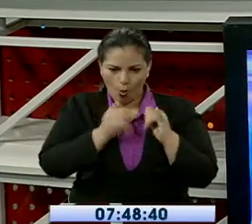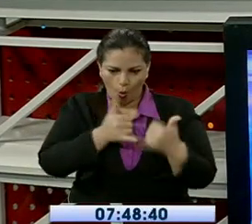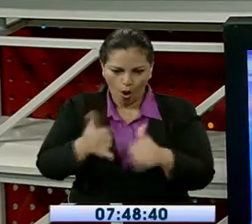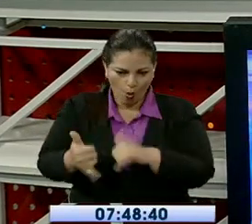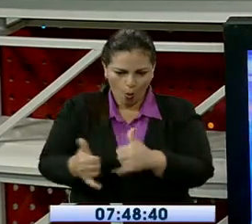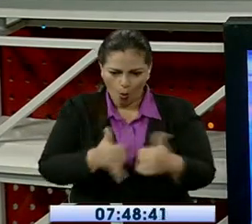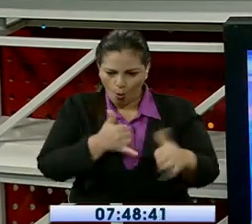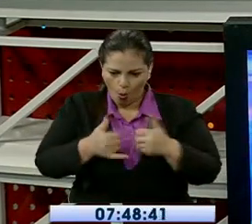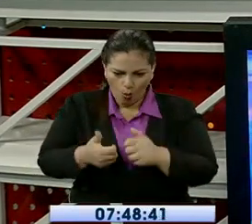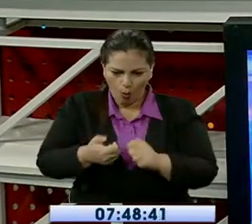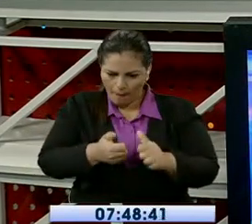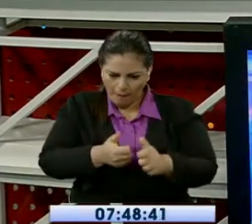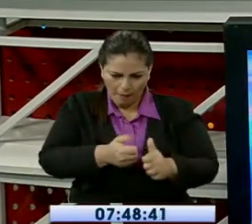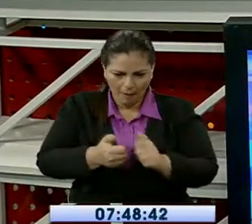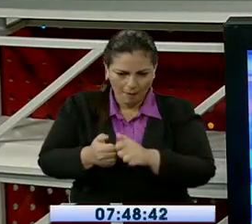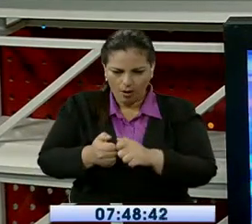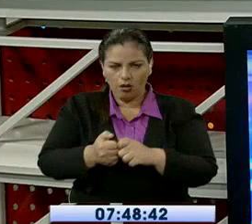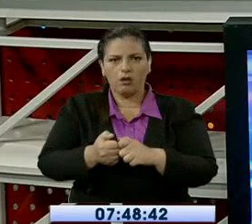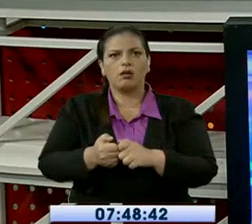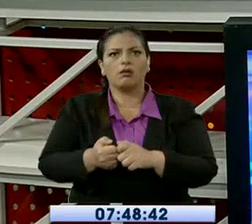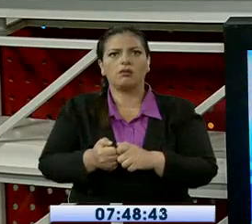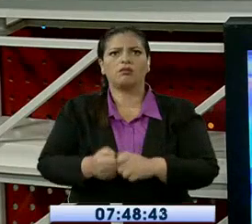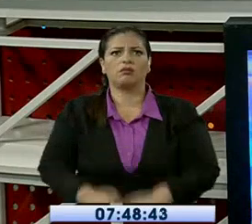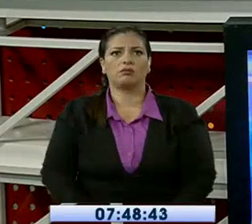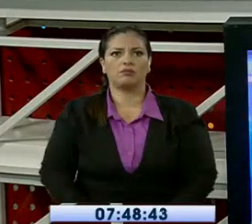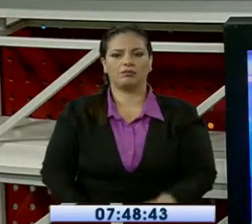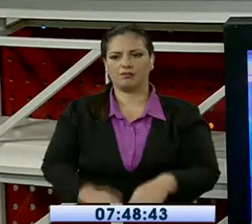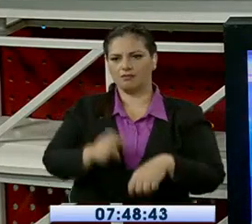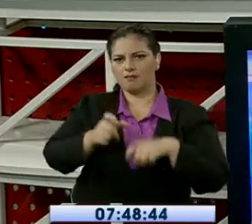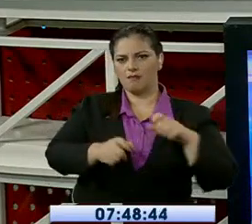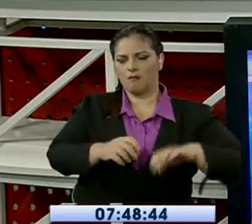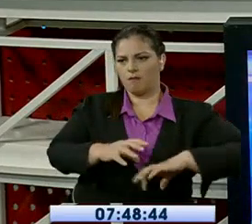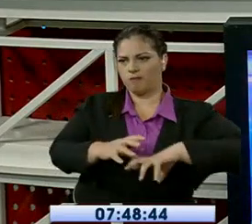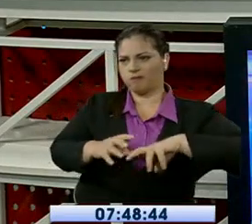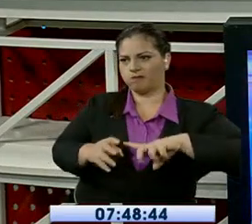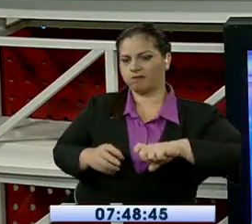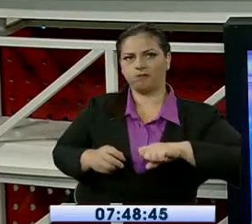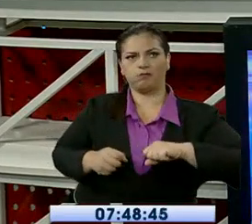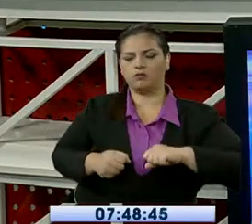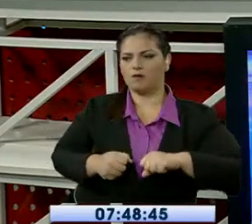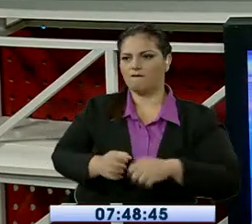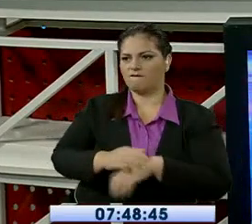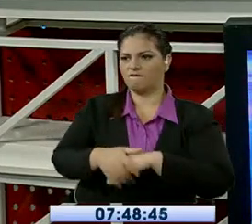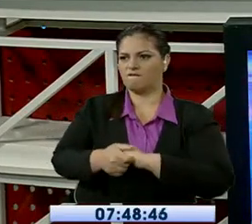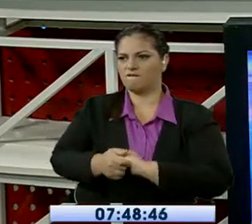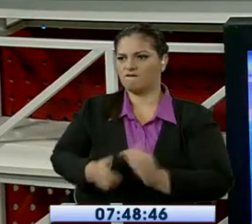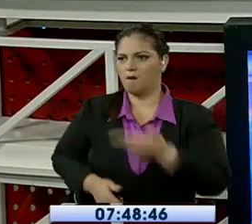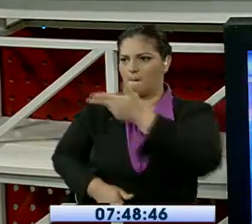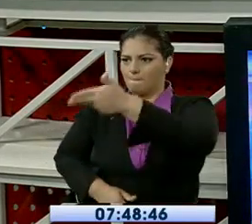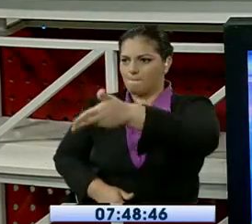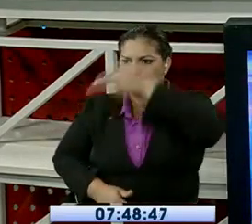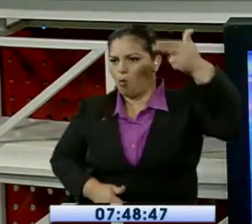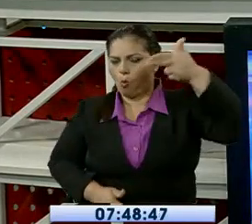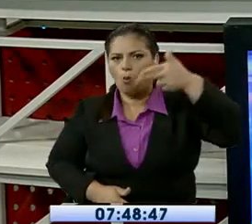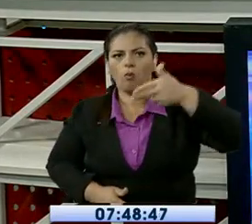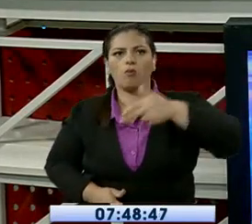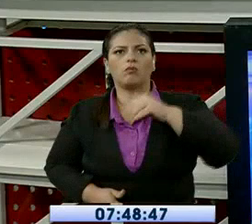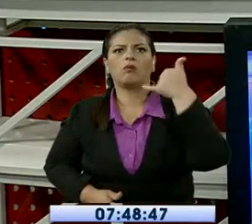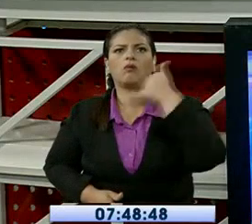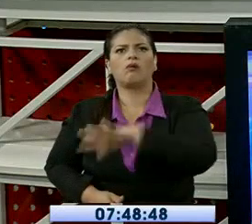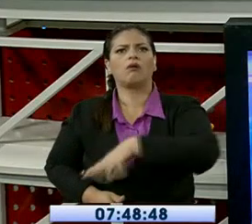estudiante universitaria, perdón, estuvo a punto de ser secuestrada. Las autoridades y gente que conoce del tema, expertos, brindan